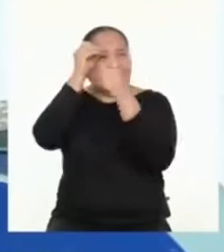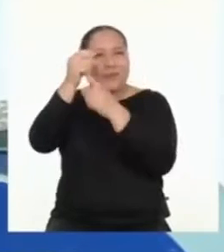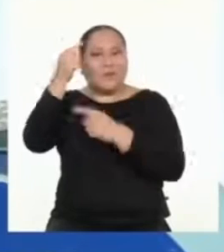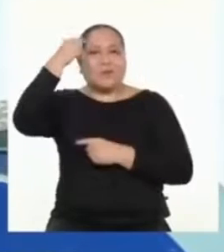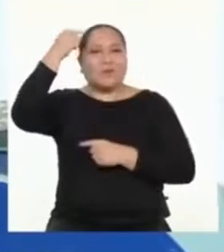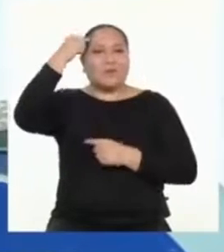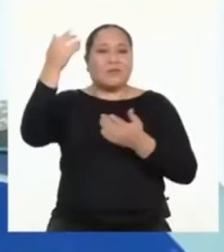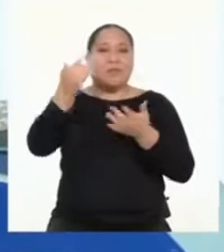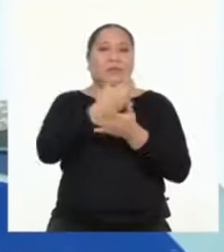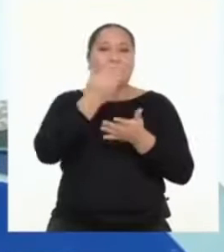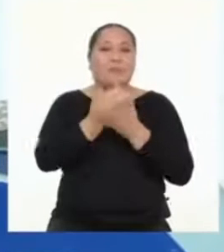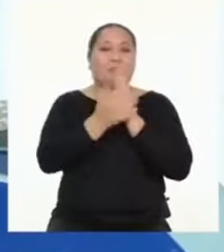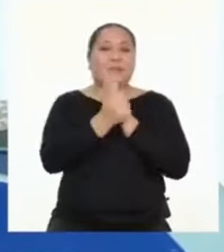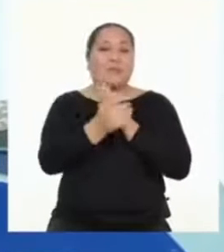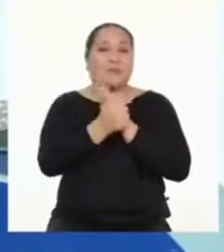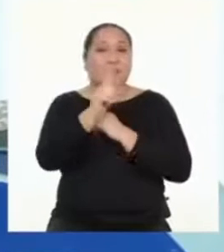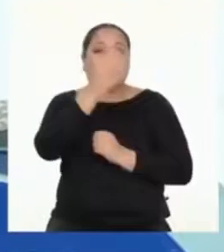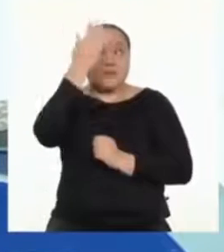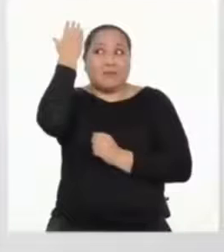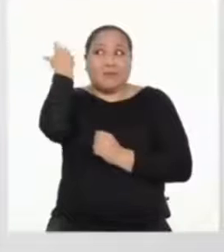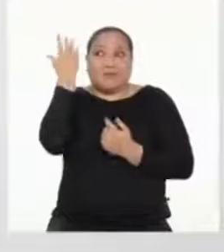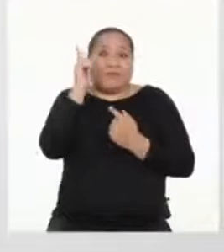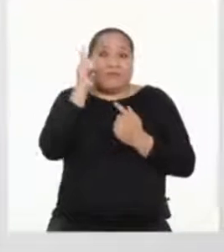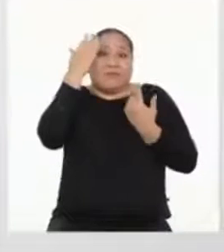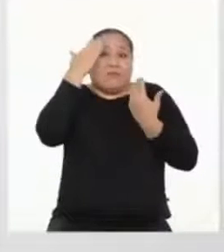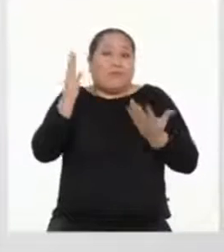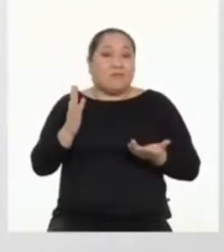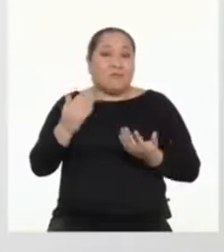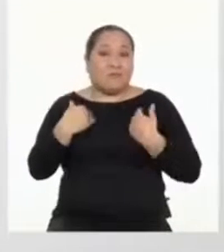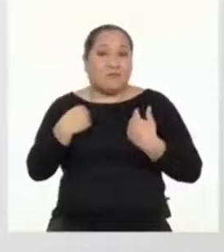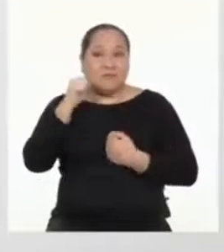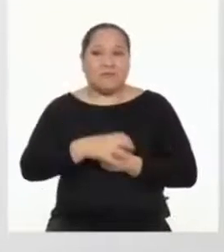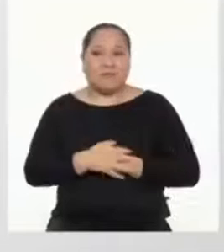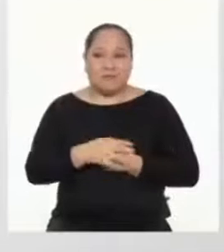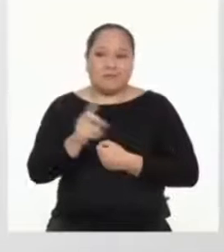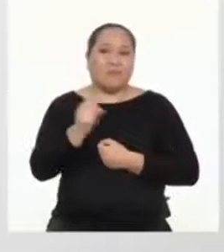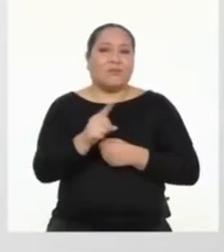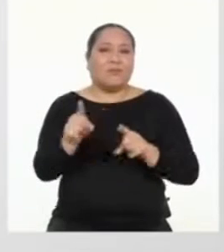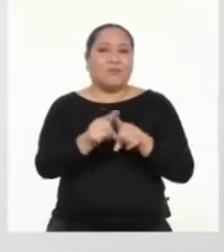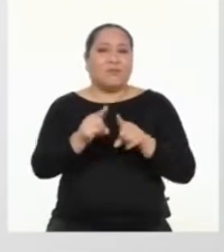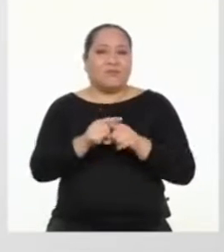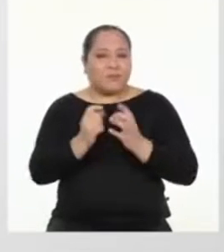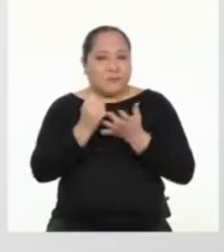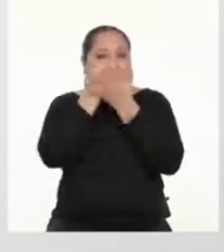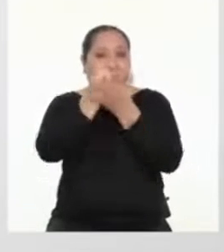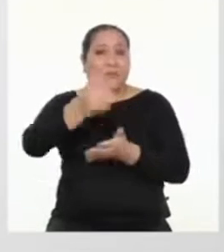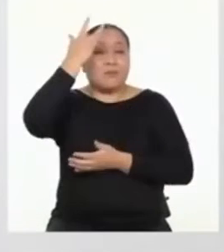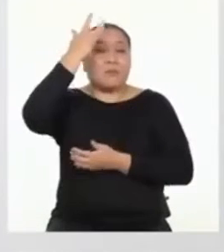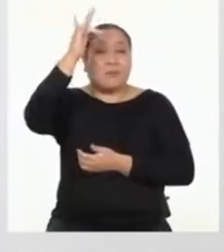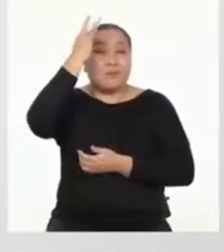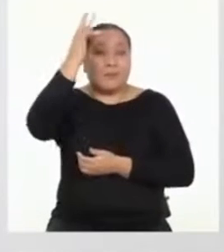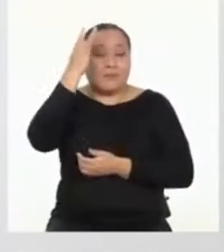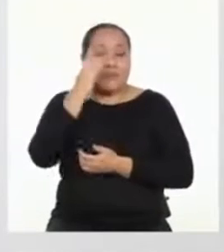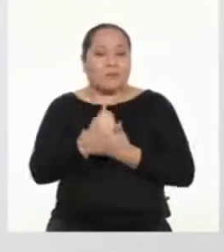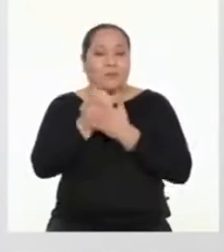que desarrollemos nuevas habilidades que ni sabíamos que teníamos. Y eso, además de estimular nuestra inteligencia